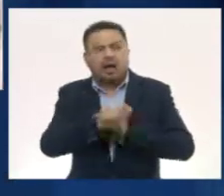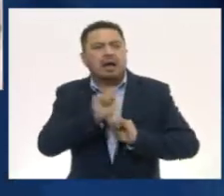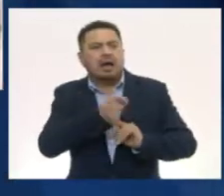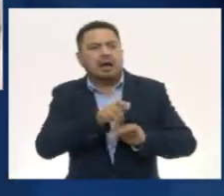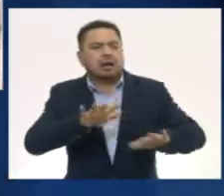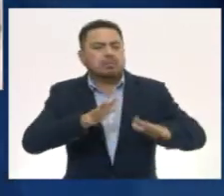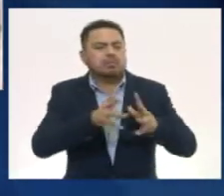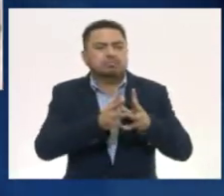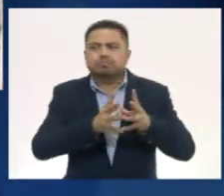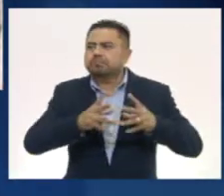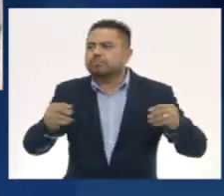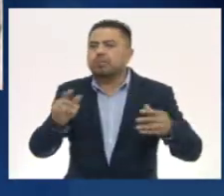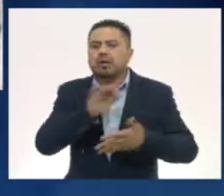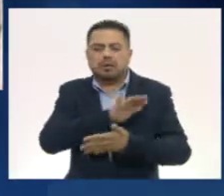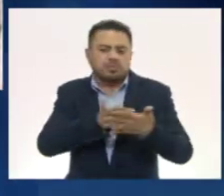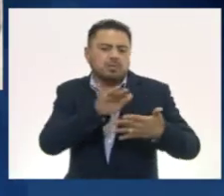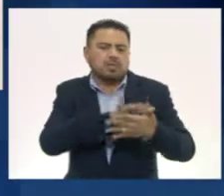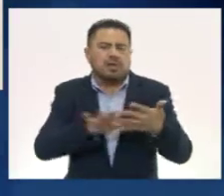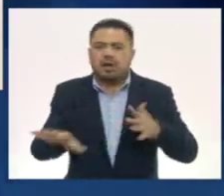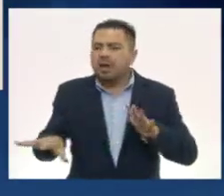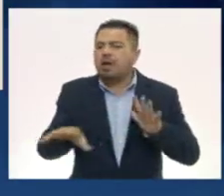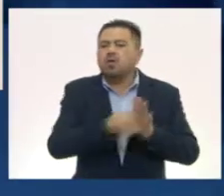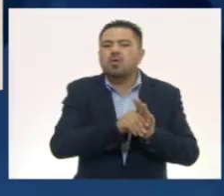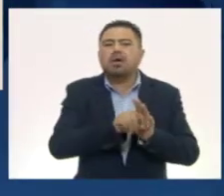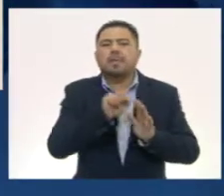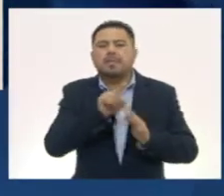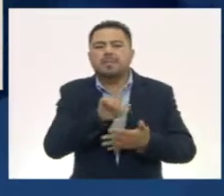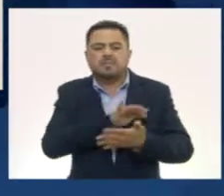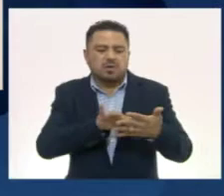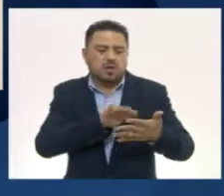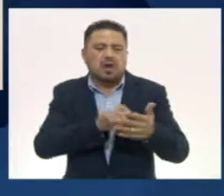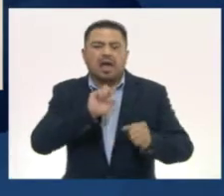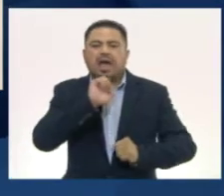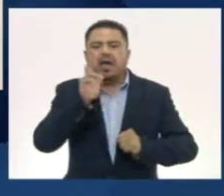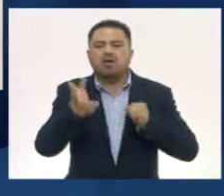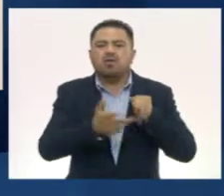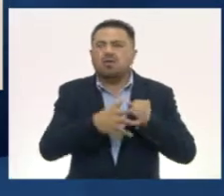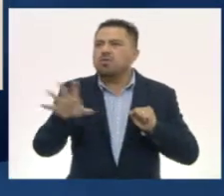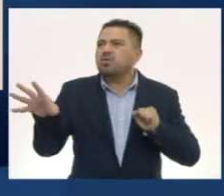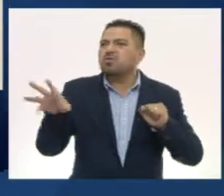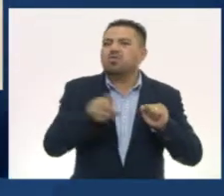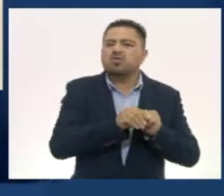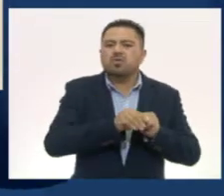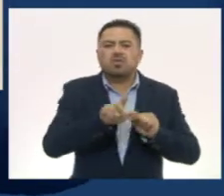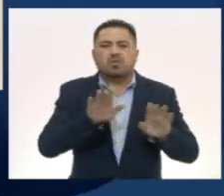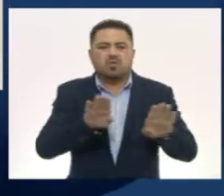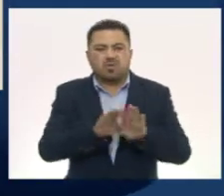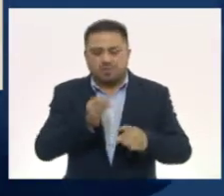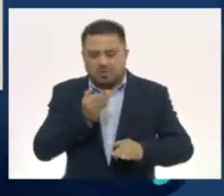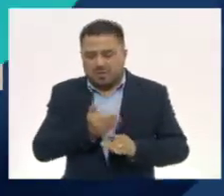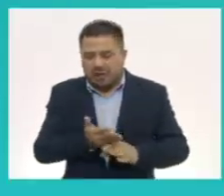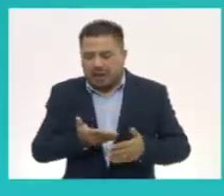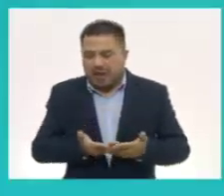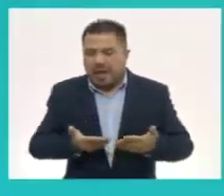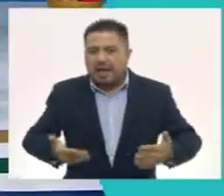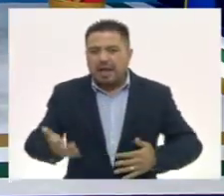y la lectura fue adquiriendo las características de lectura de libros europeos tal y como los conocemos ahora.